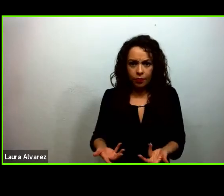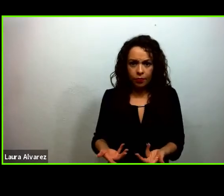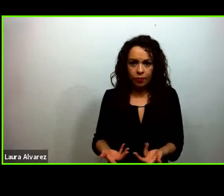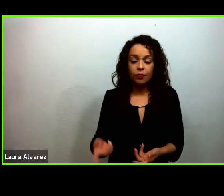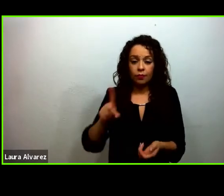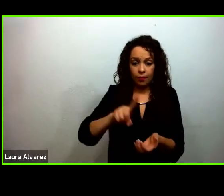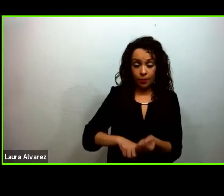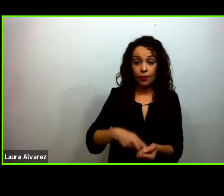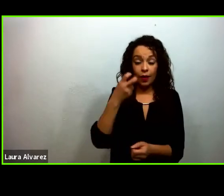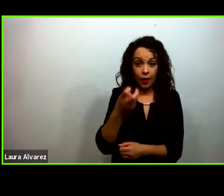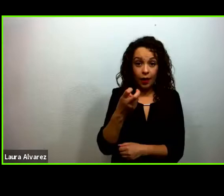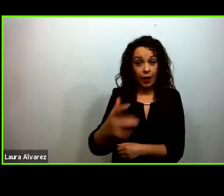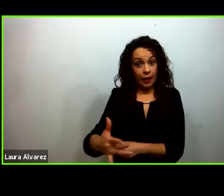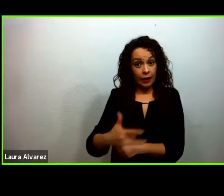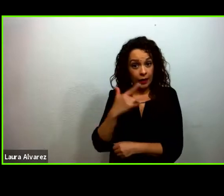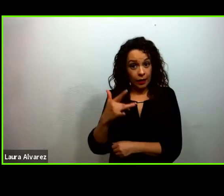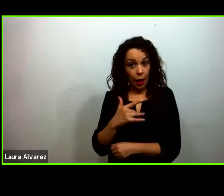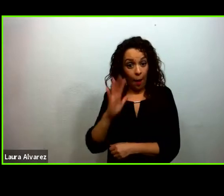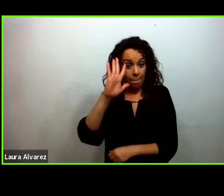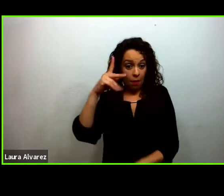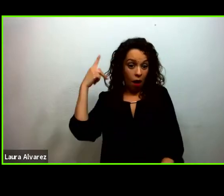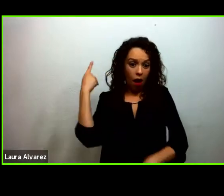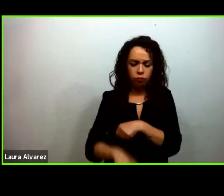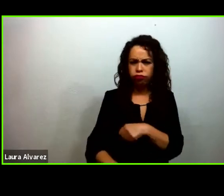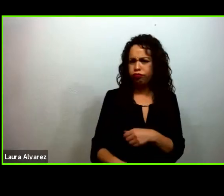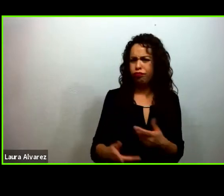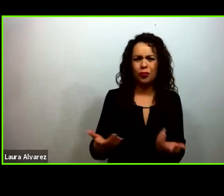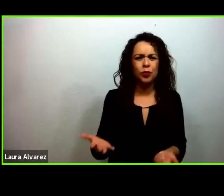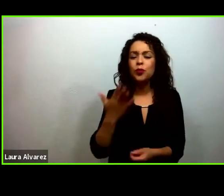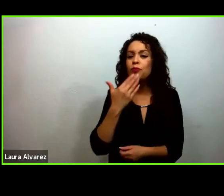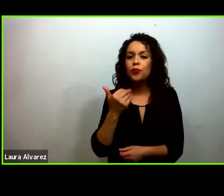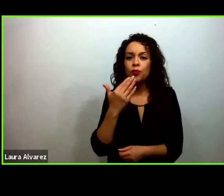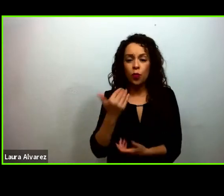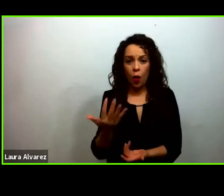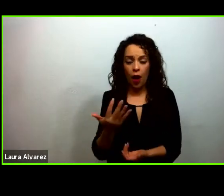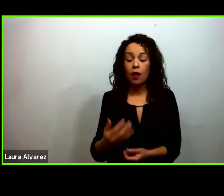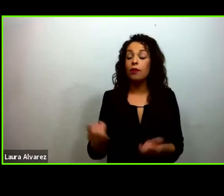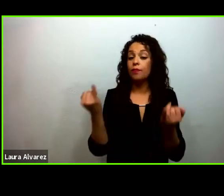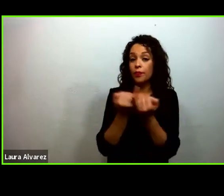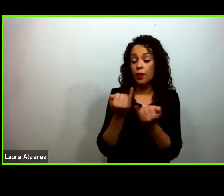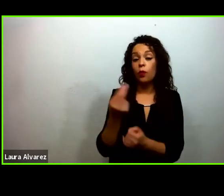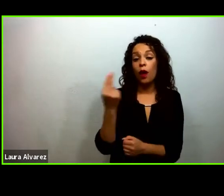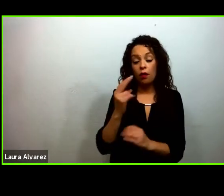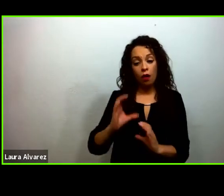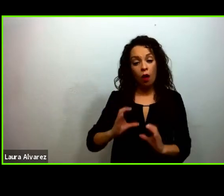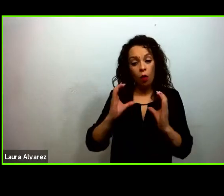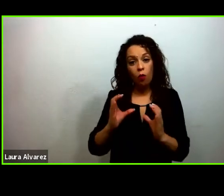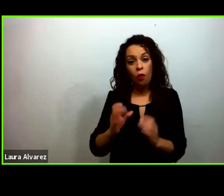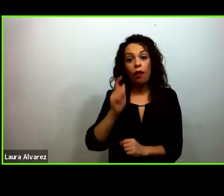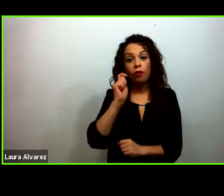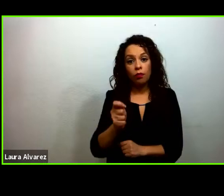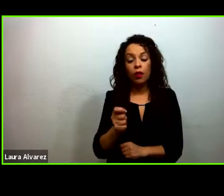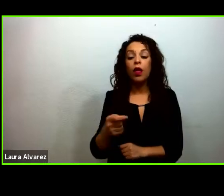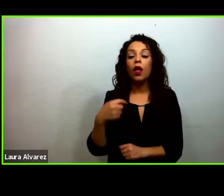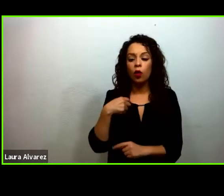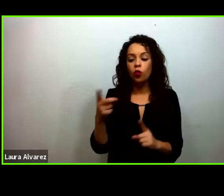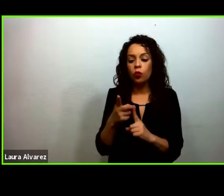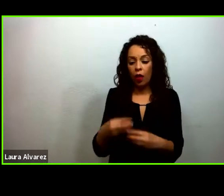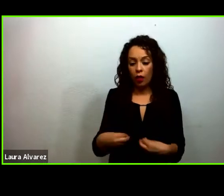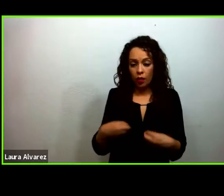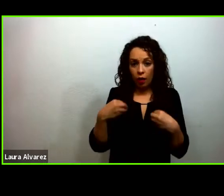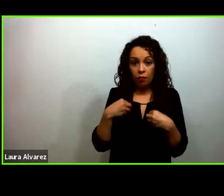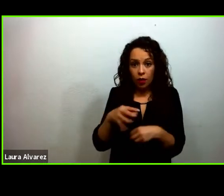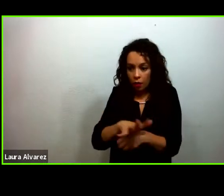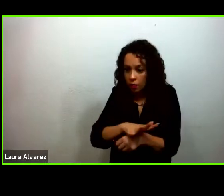que nos sintamos amenazados. Pero también tenemos que cuidar del entorno en el que vivimos. Y hacer esto y